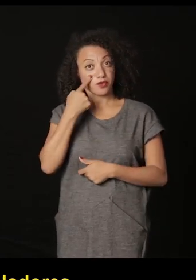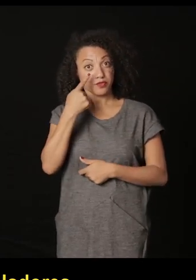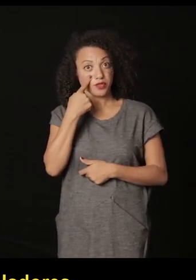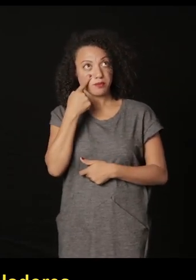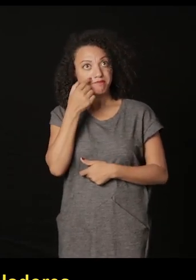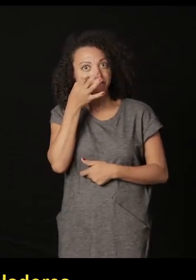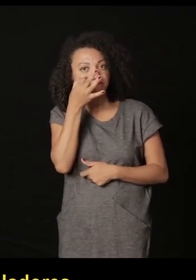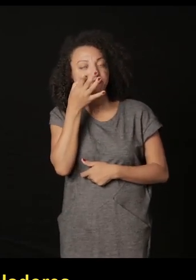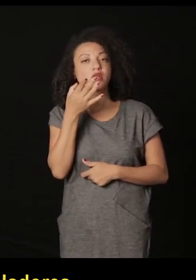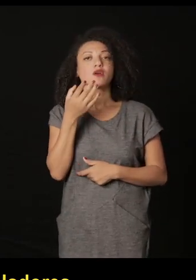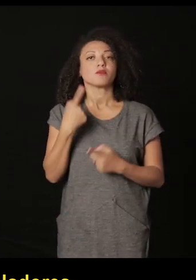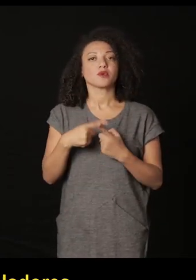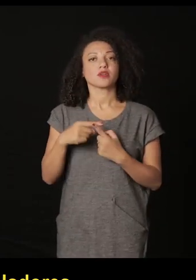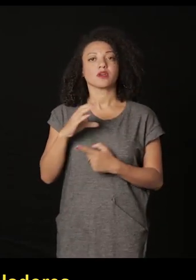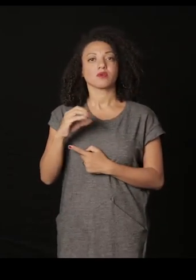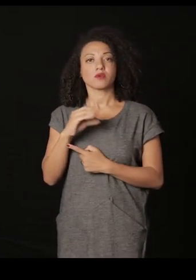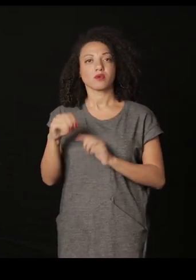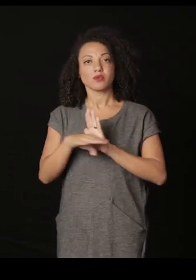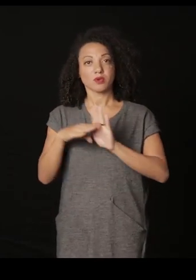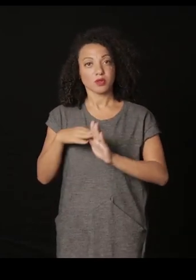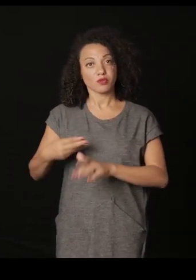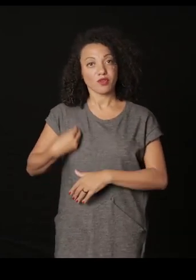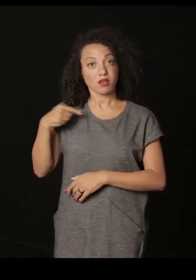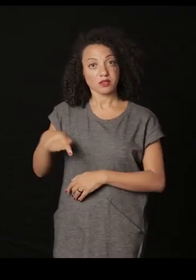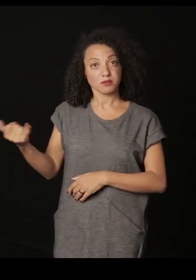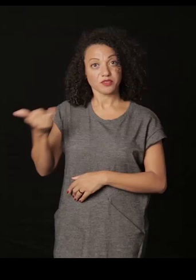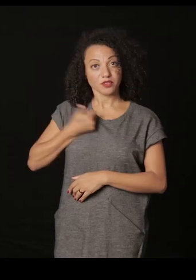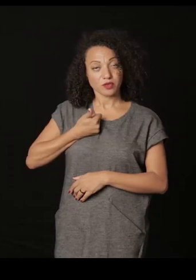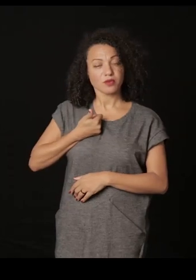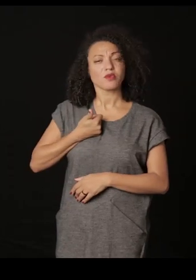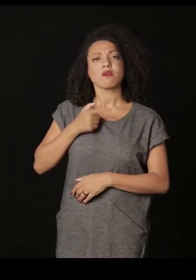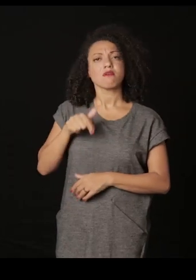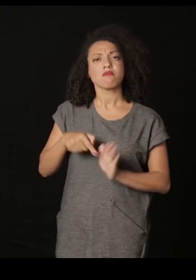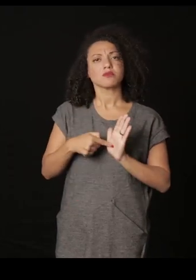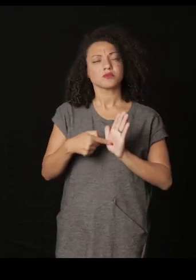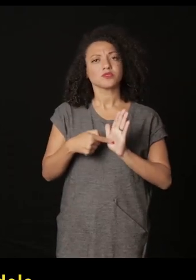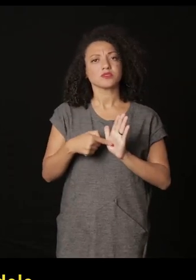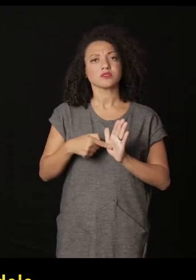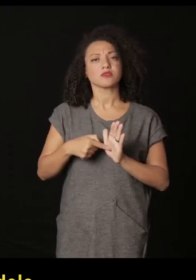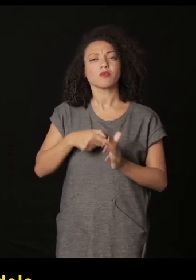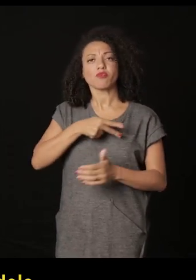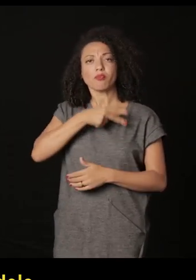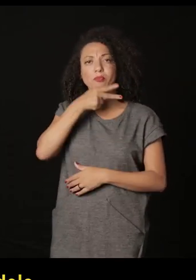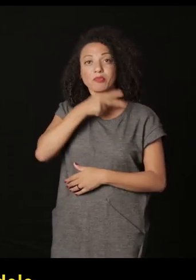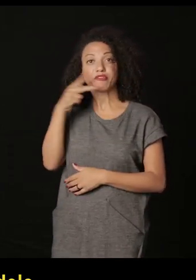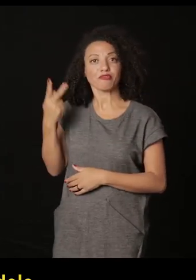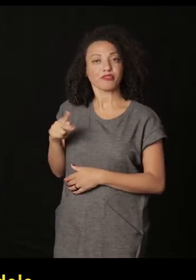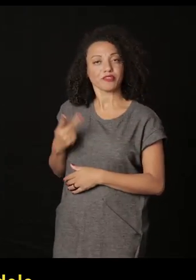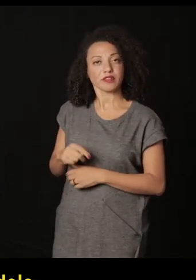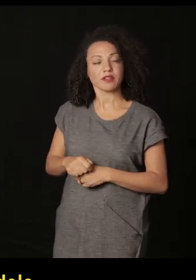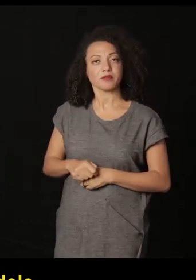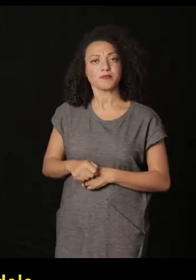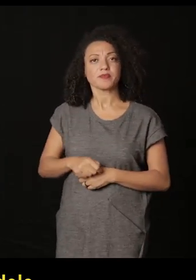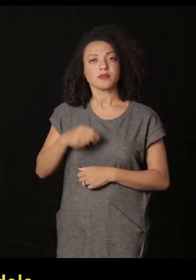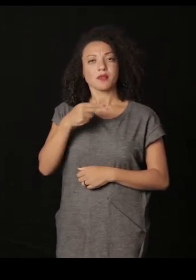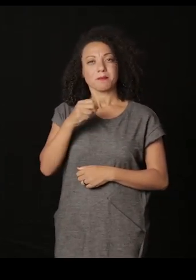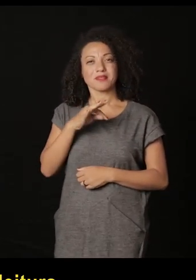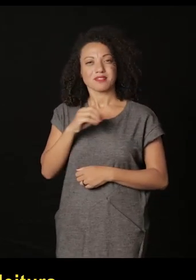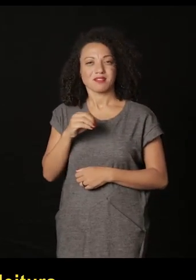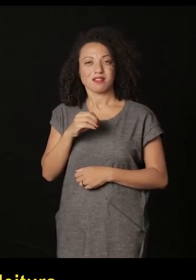trabajos reveladores que vi porque vi la exposición, porque el cocó del Ecuador que está aquí me habló, es esta exposición del bisavó de él.